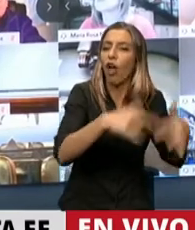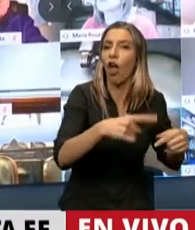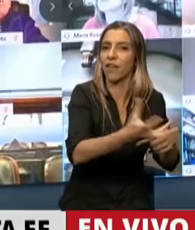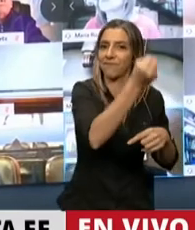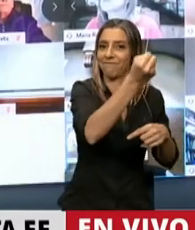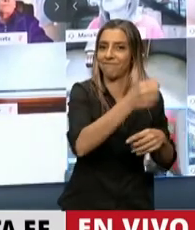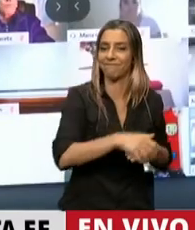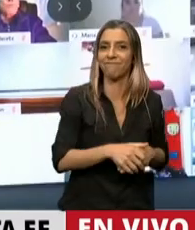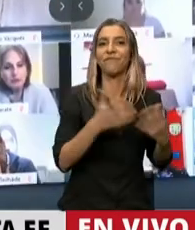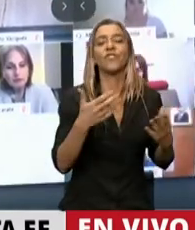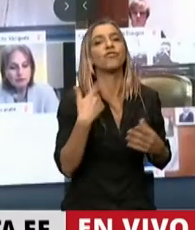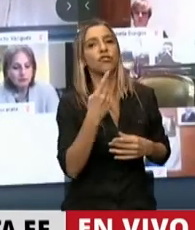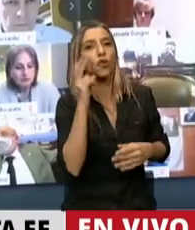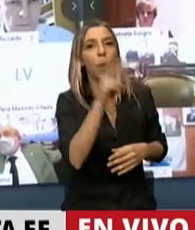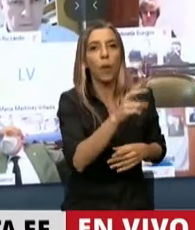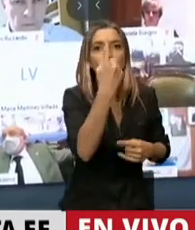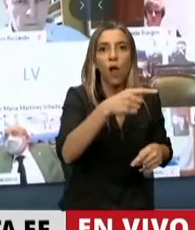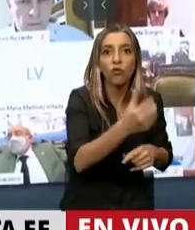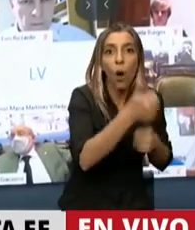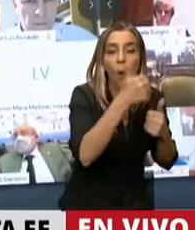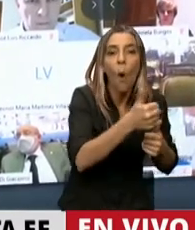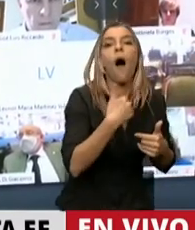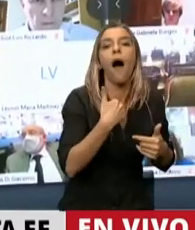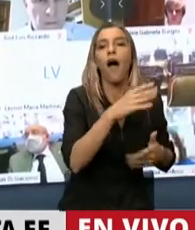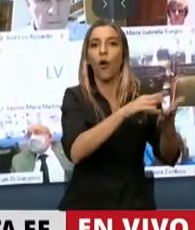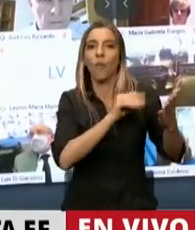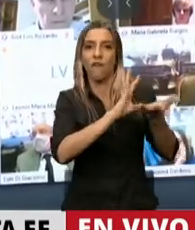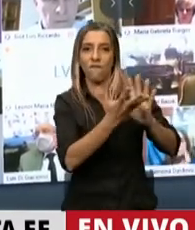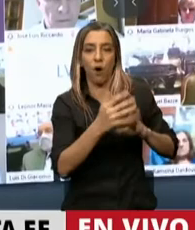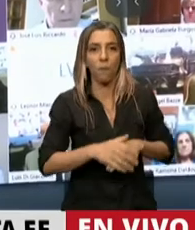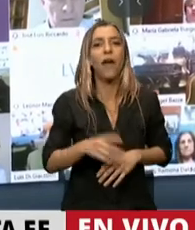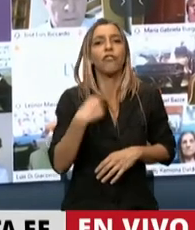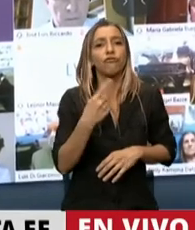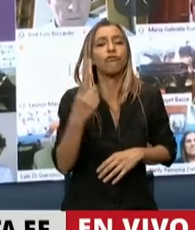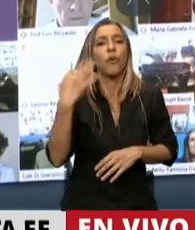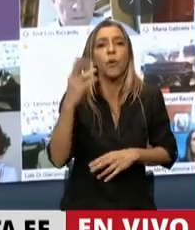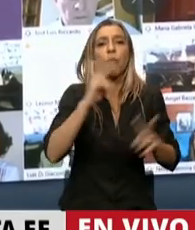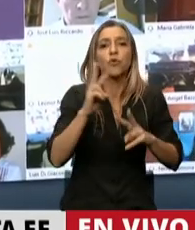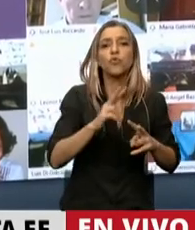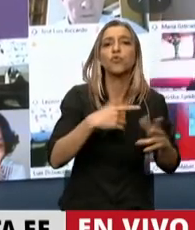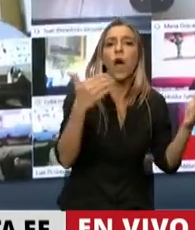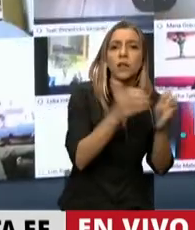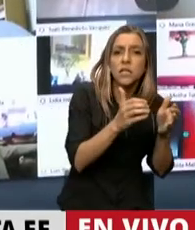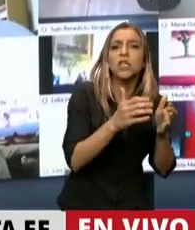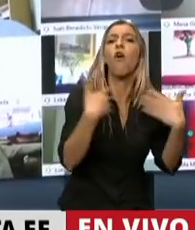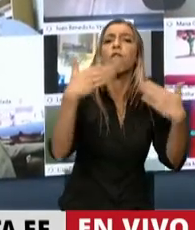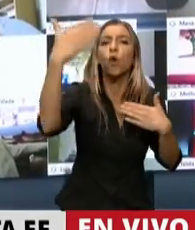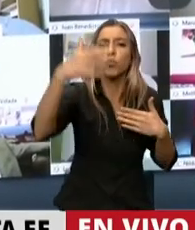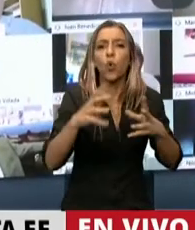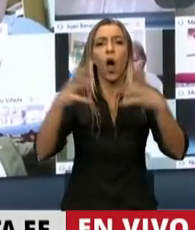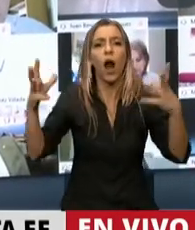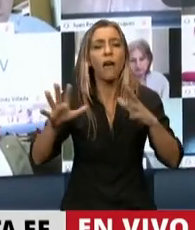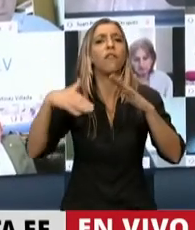multiplicar en la Argentina. La disyuntiva entre empresas chicas y empresas grandes, en la economía del conocimiento, es una disyuntiva